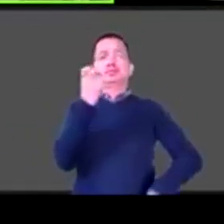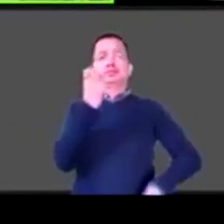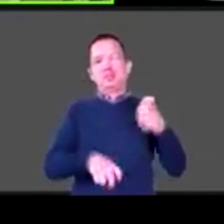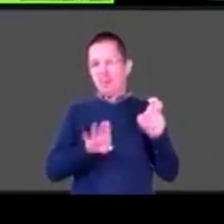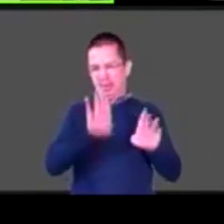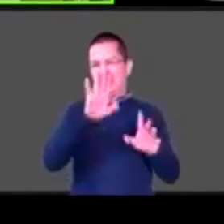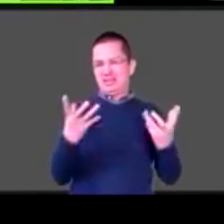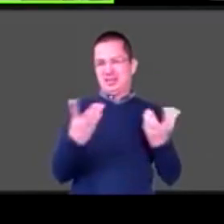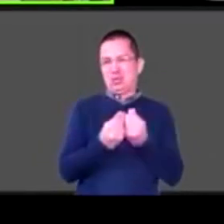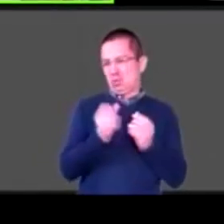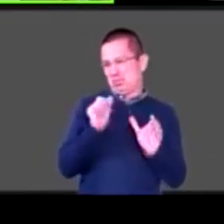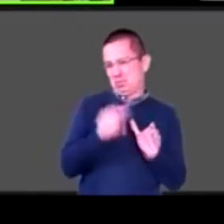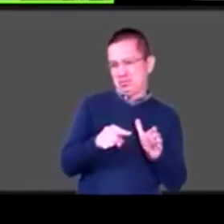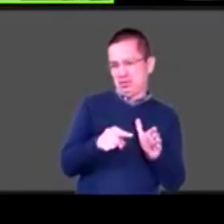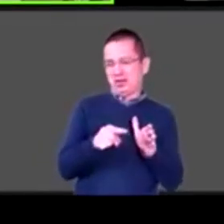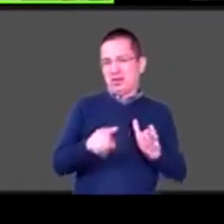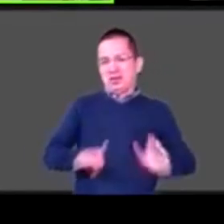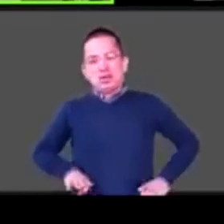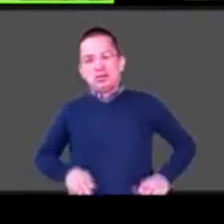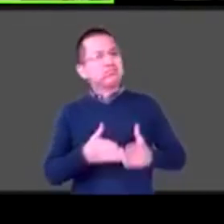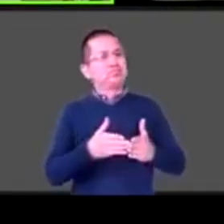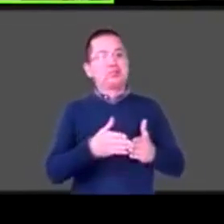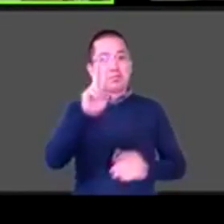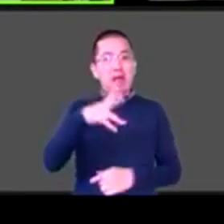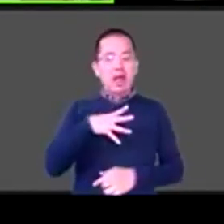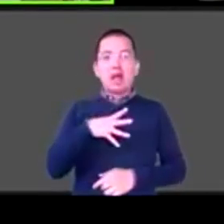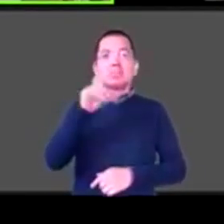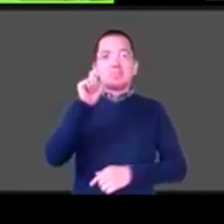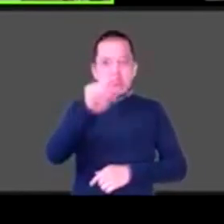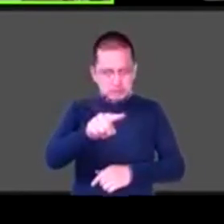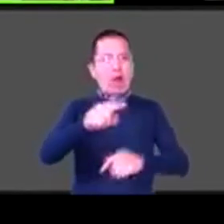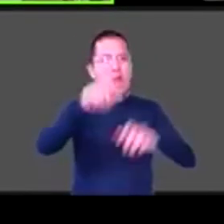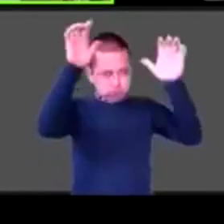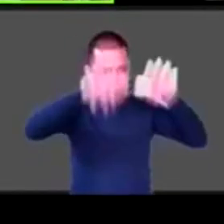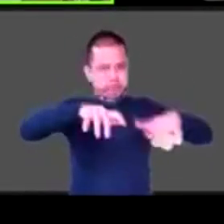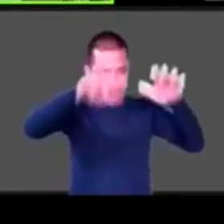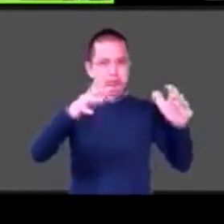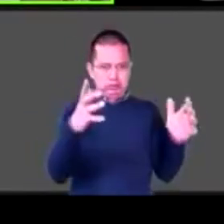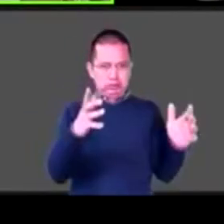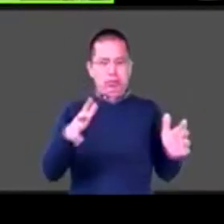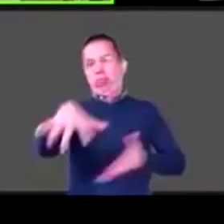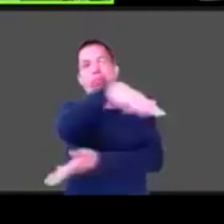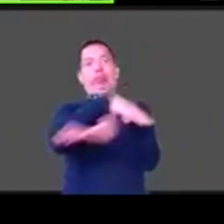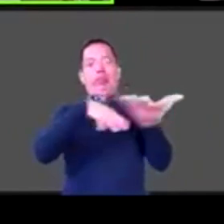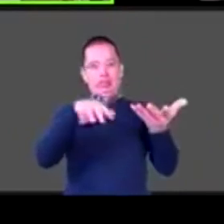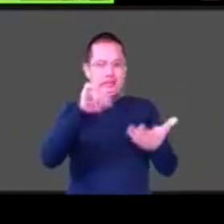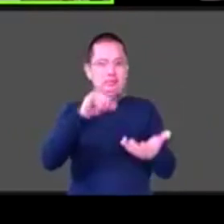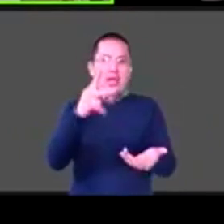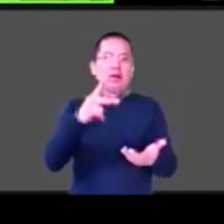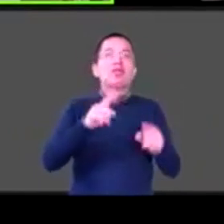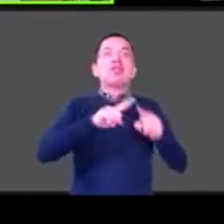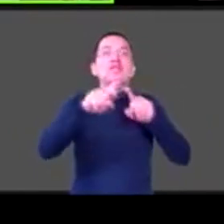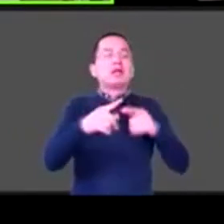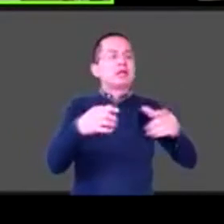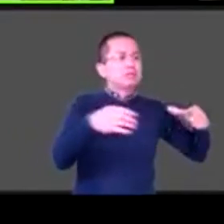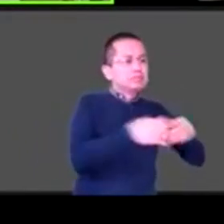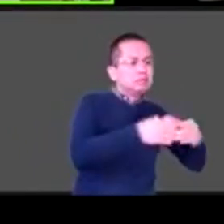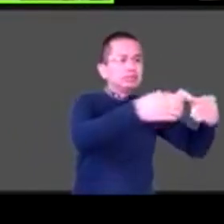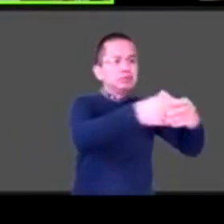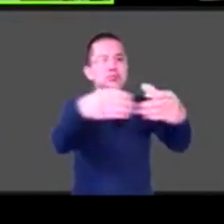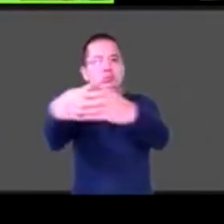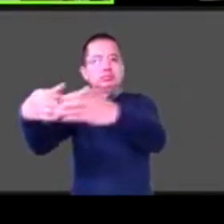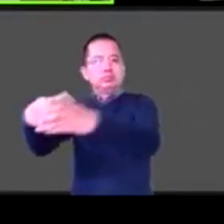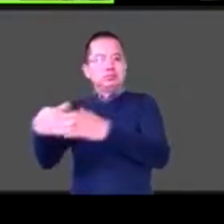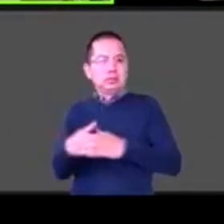todos es sin duda la cuestión de la comunicación. Y hay una pregunta muy personal y muy dedicada a Katia,